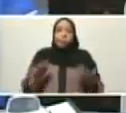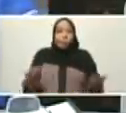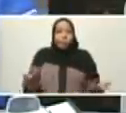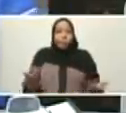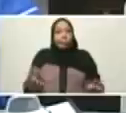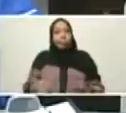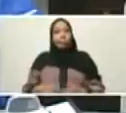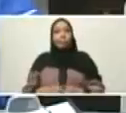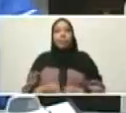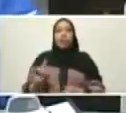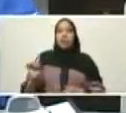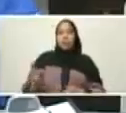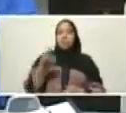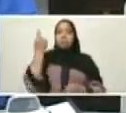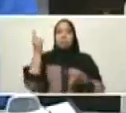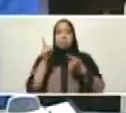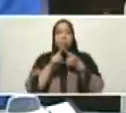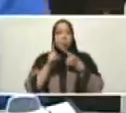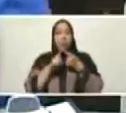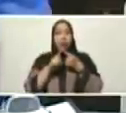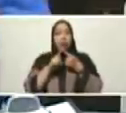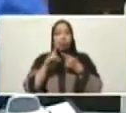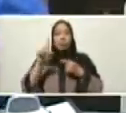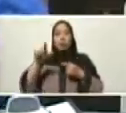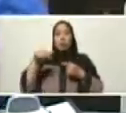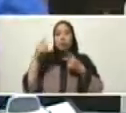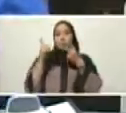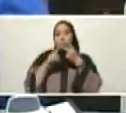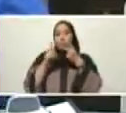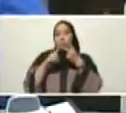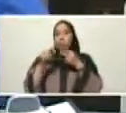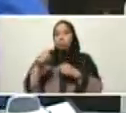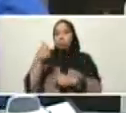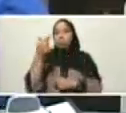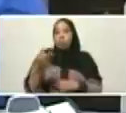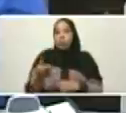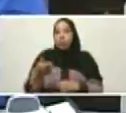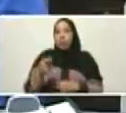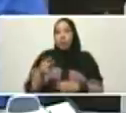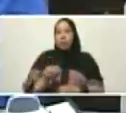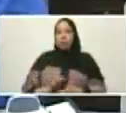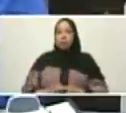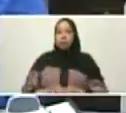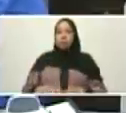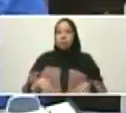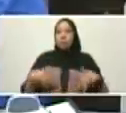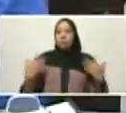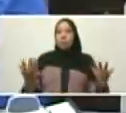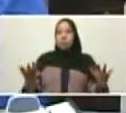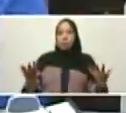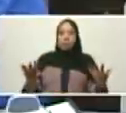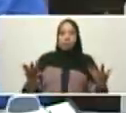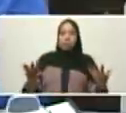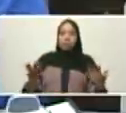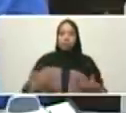primero lo primero y después lo después como dicen por allá y después lo después